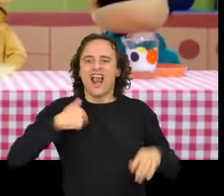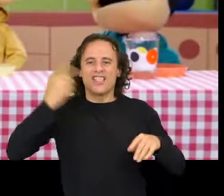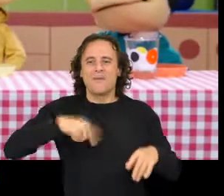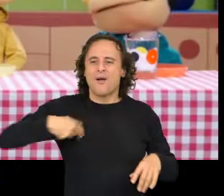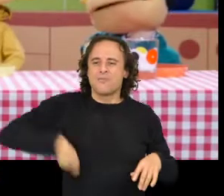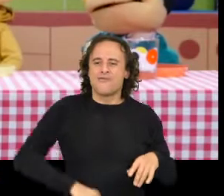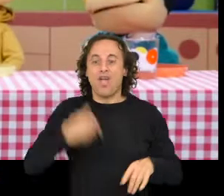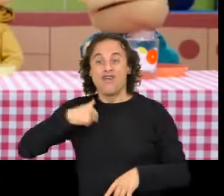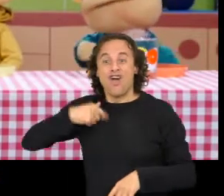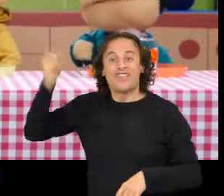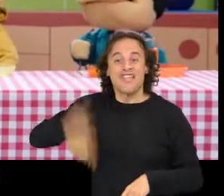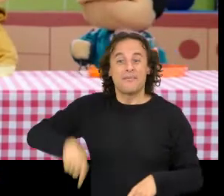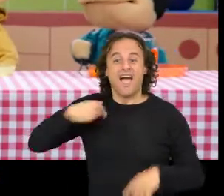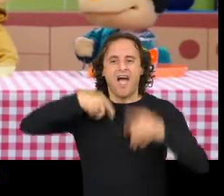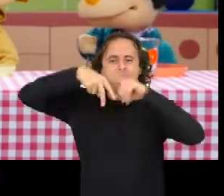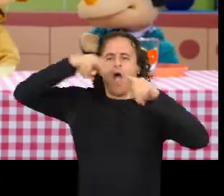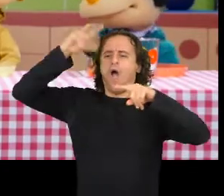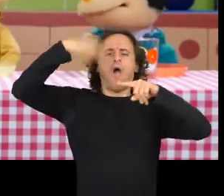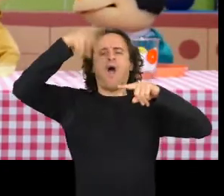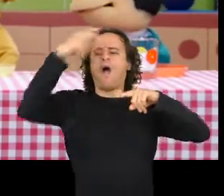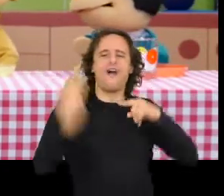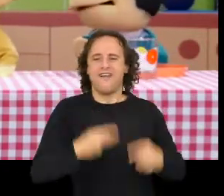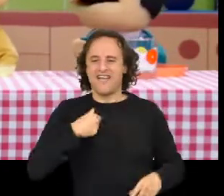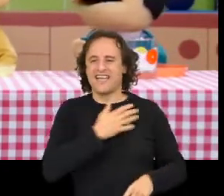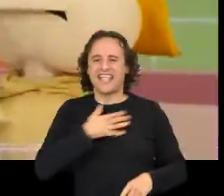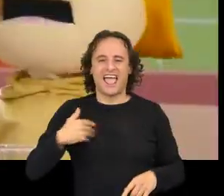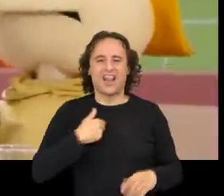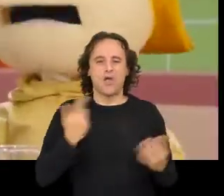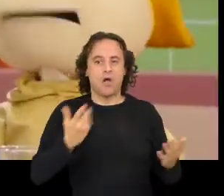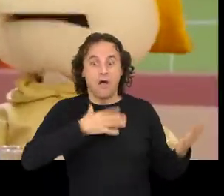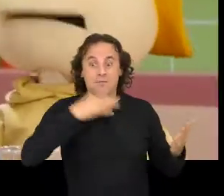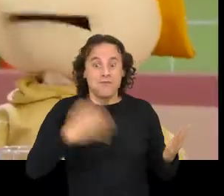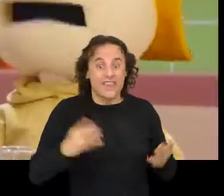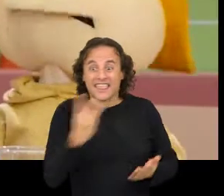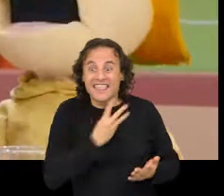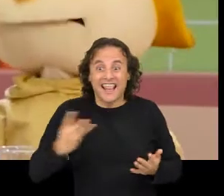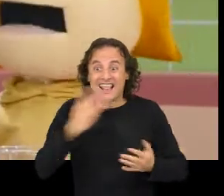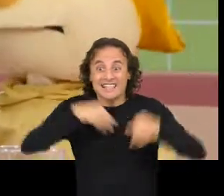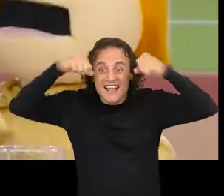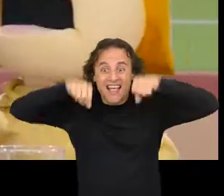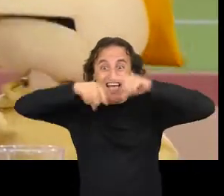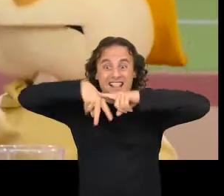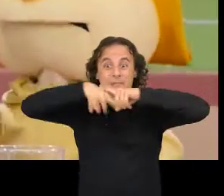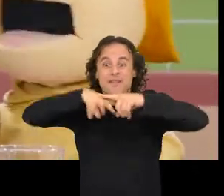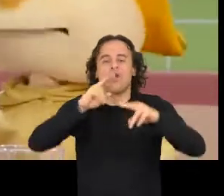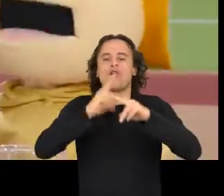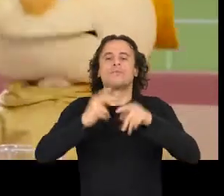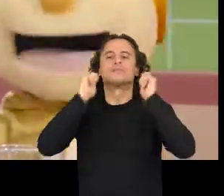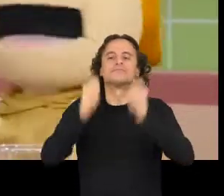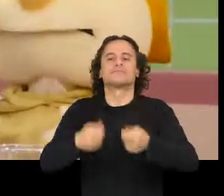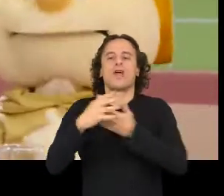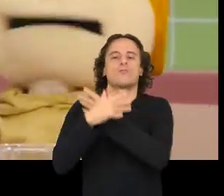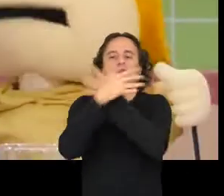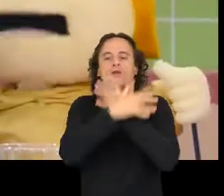tamén E dar pincha carneiros no aire Si, podemos ser as tres trapecistas E chamarnos as